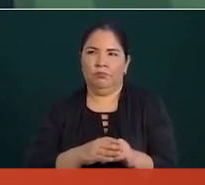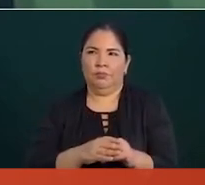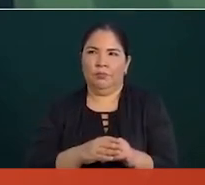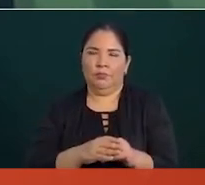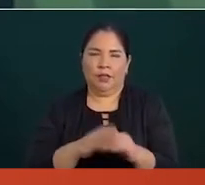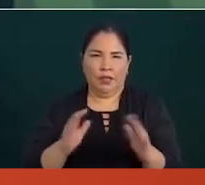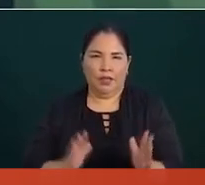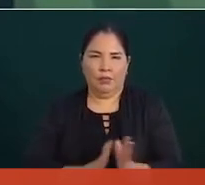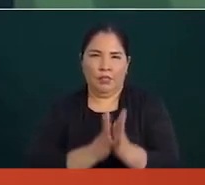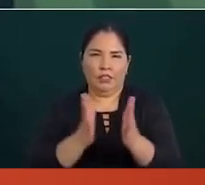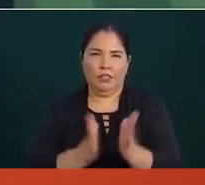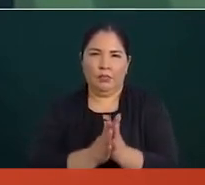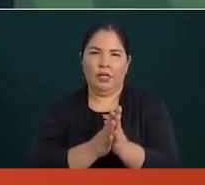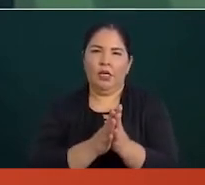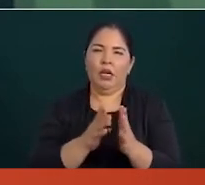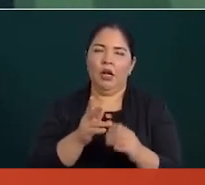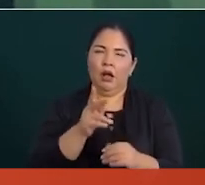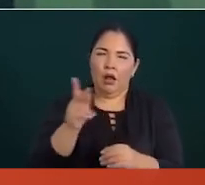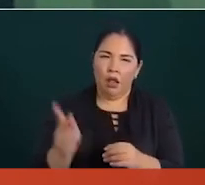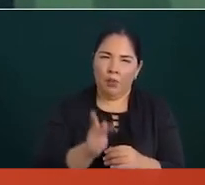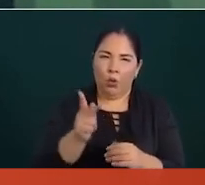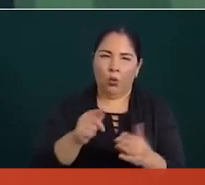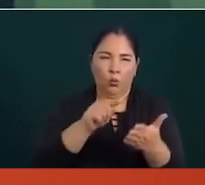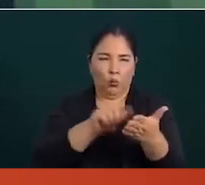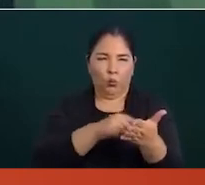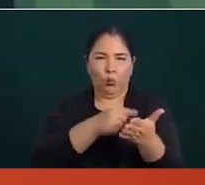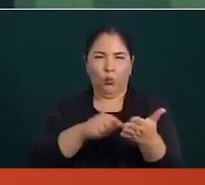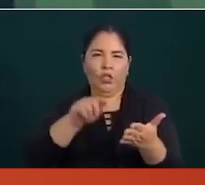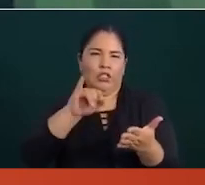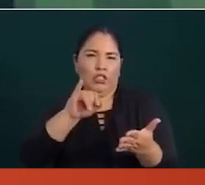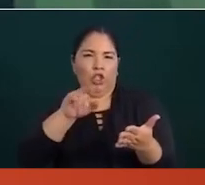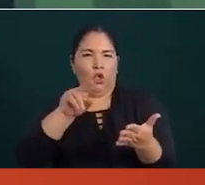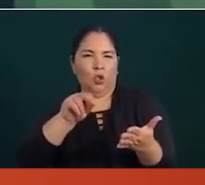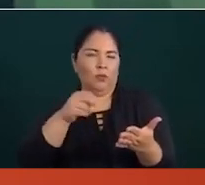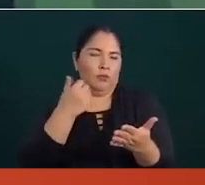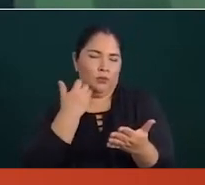a votar en la consulta.